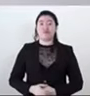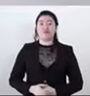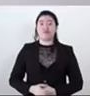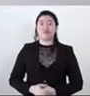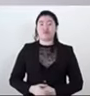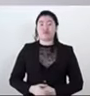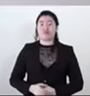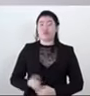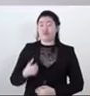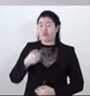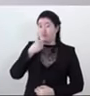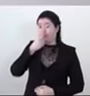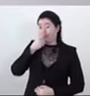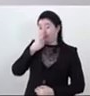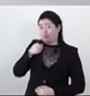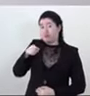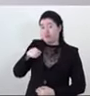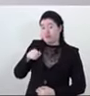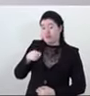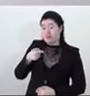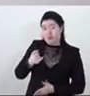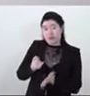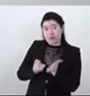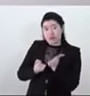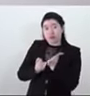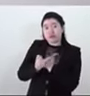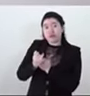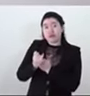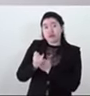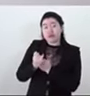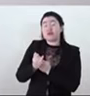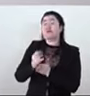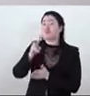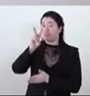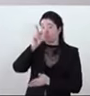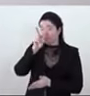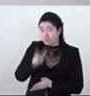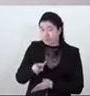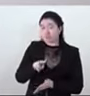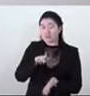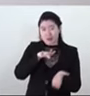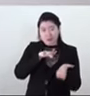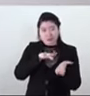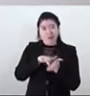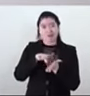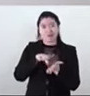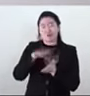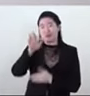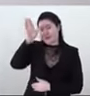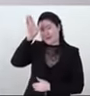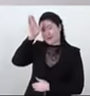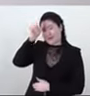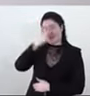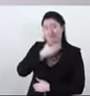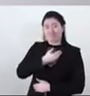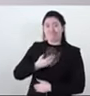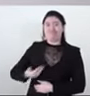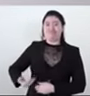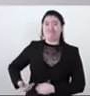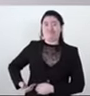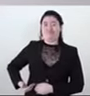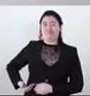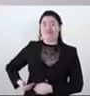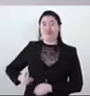Quiero decir que esta decisión cuenta con el apoyo y el acuerdo del señor Presidente de la República,